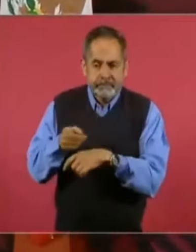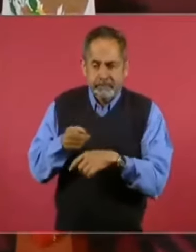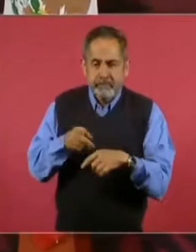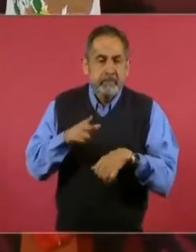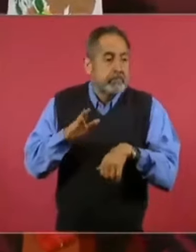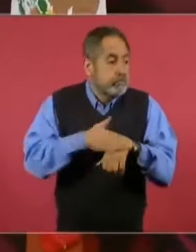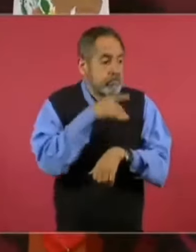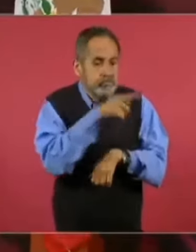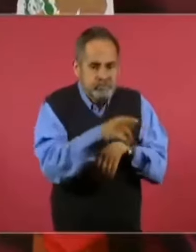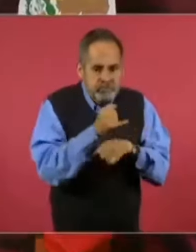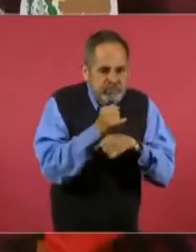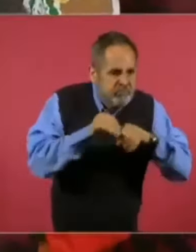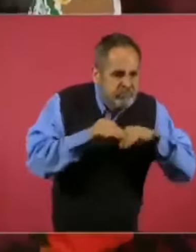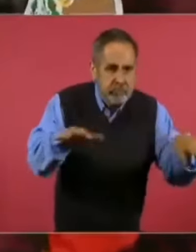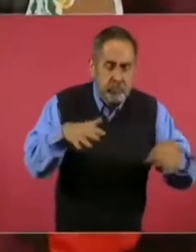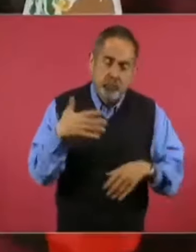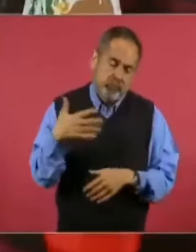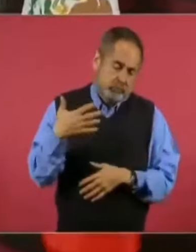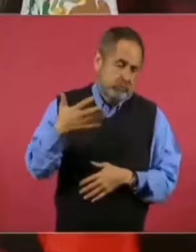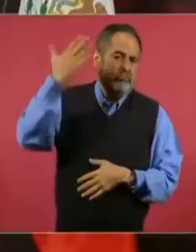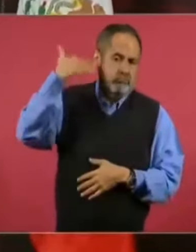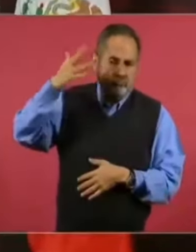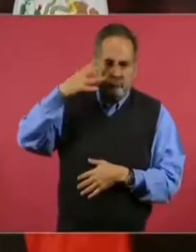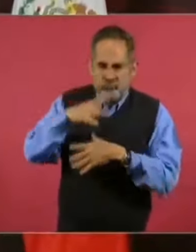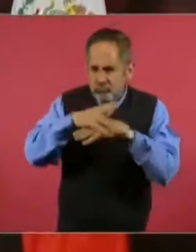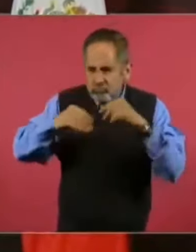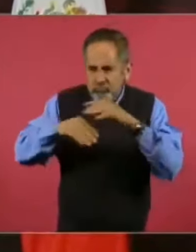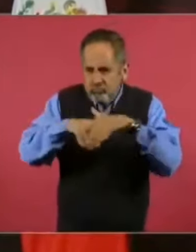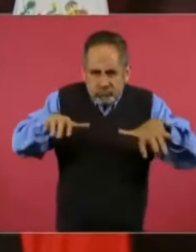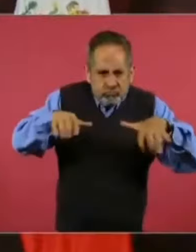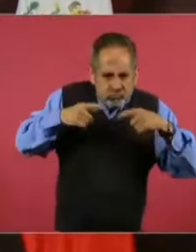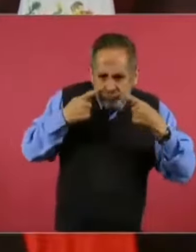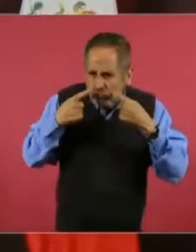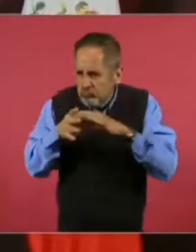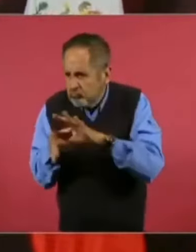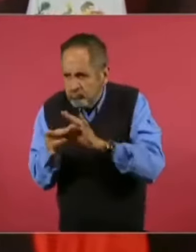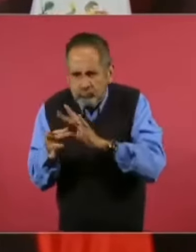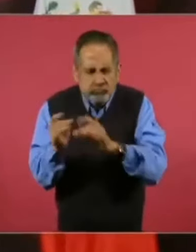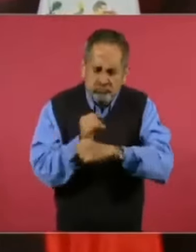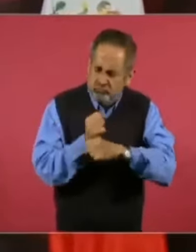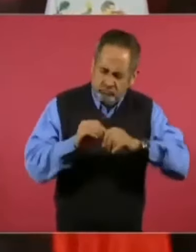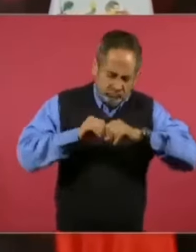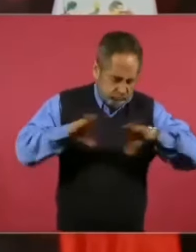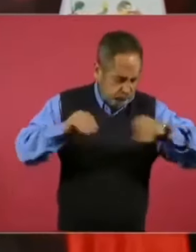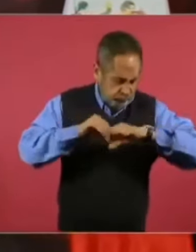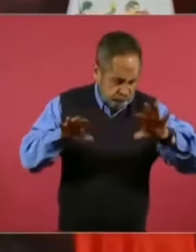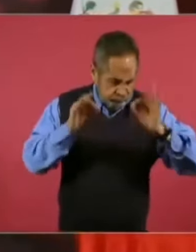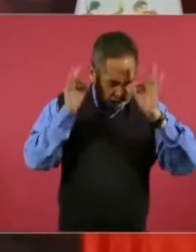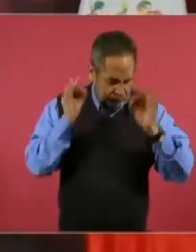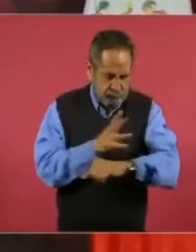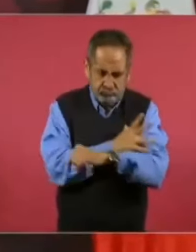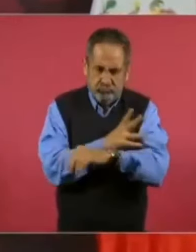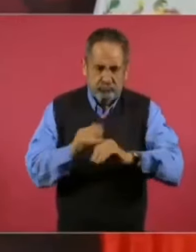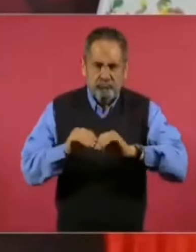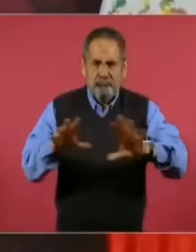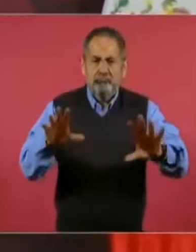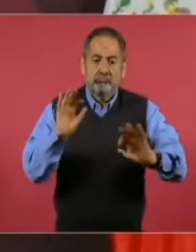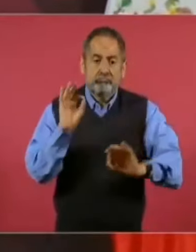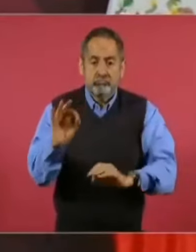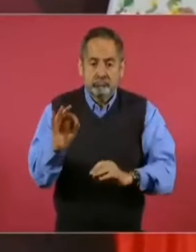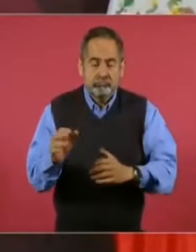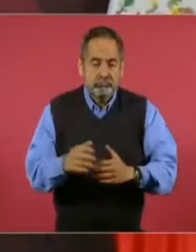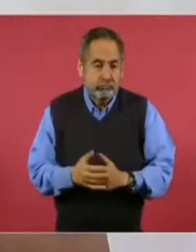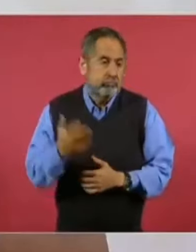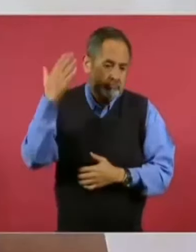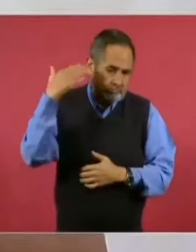Eran los tiempos de una